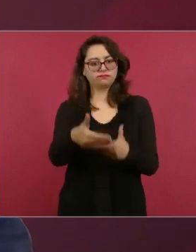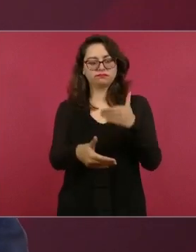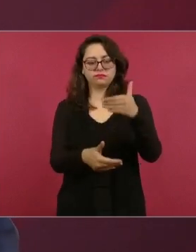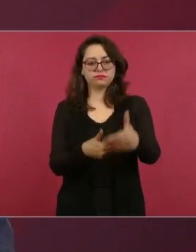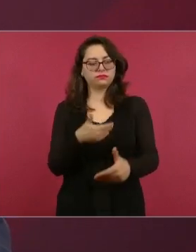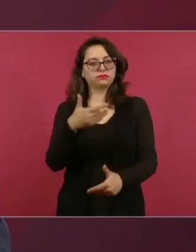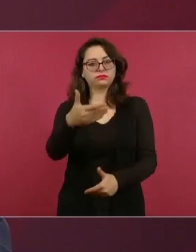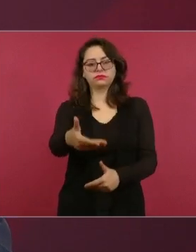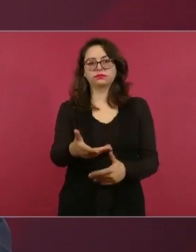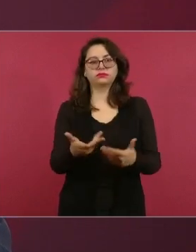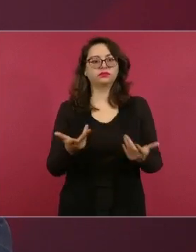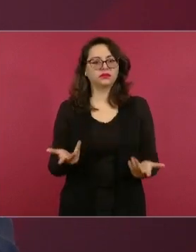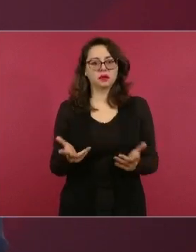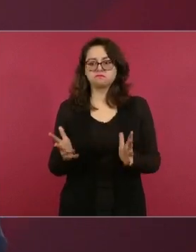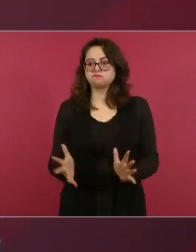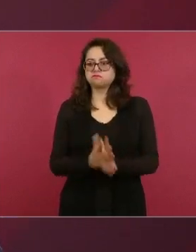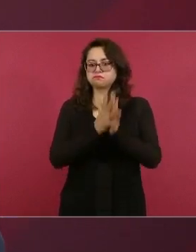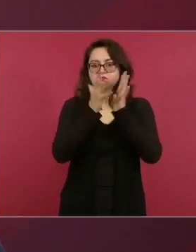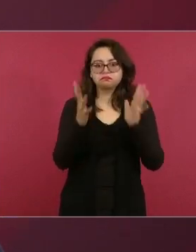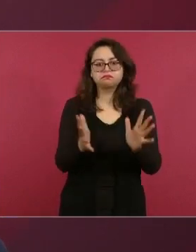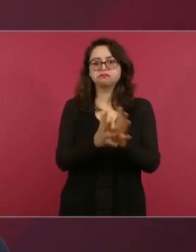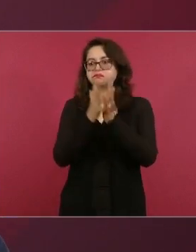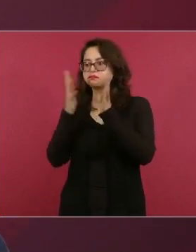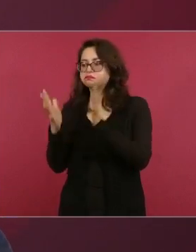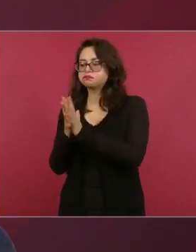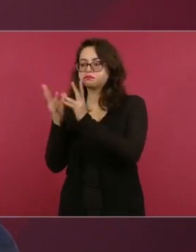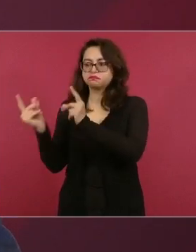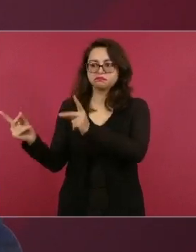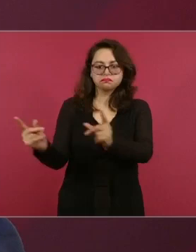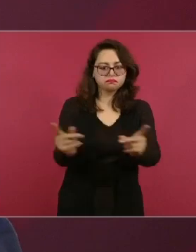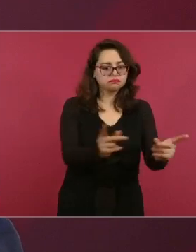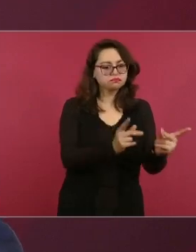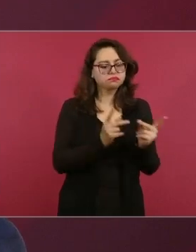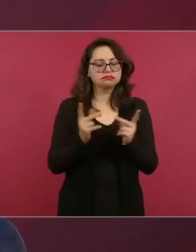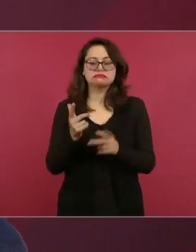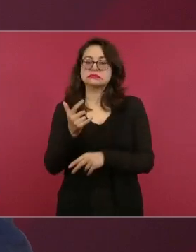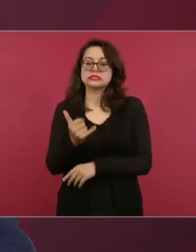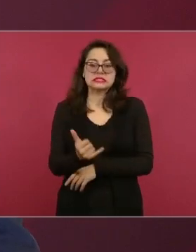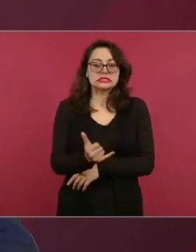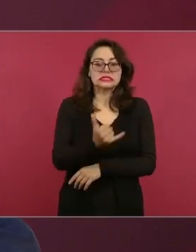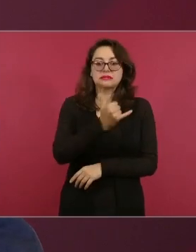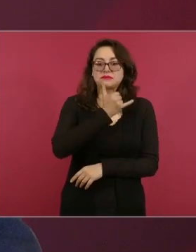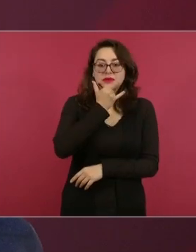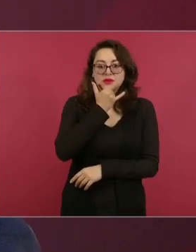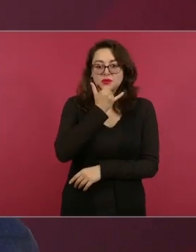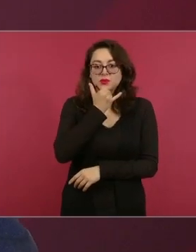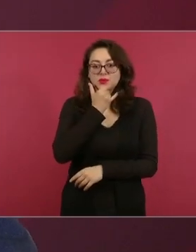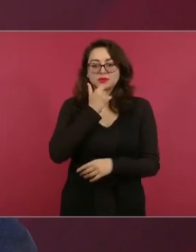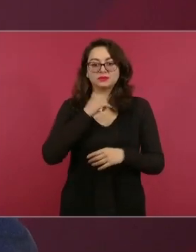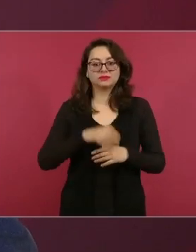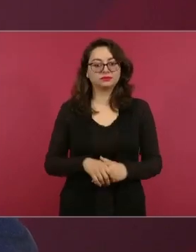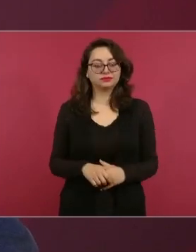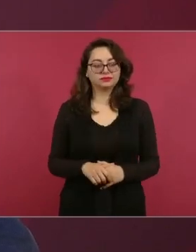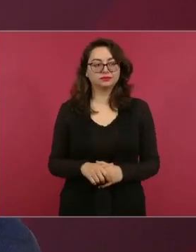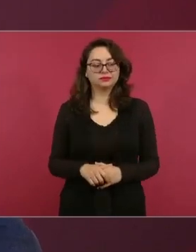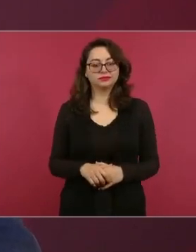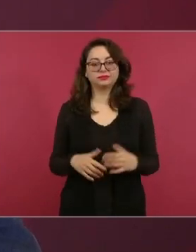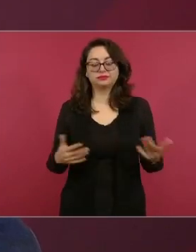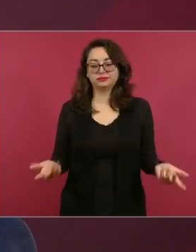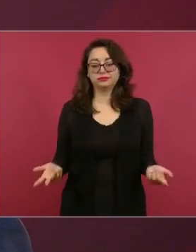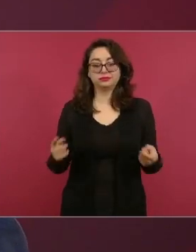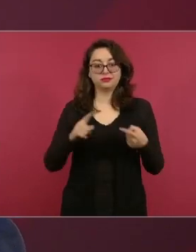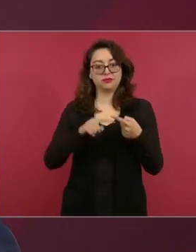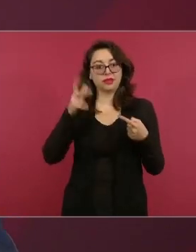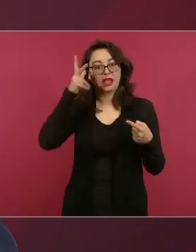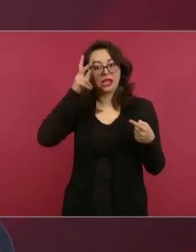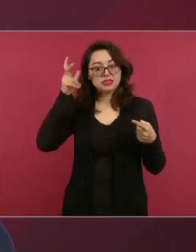excepcional, también con todo respeto. ¿Dónde están los hidalgos? ¿Dónde